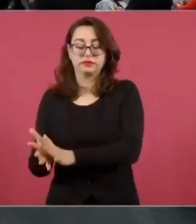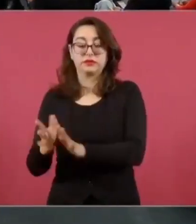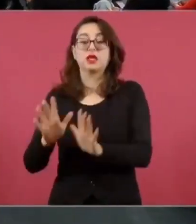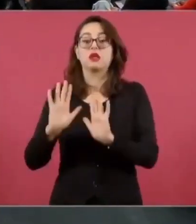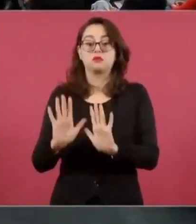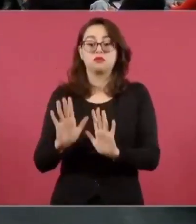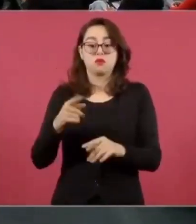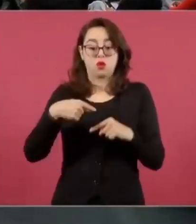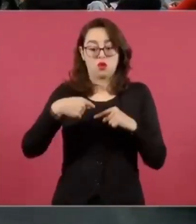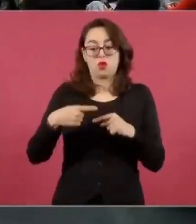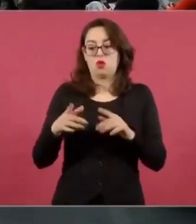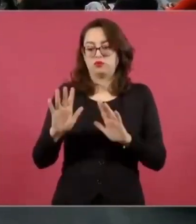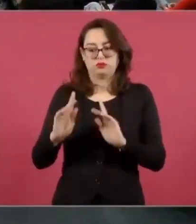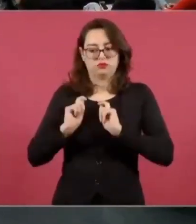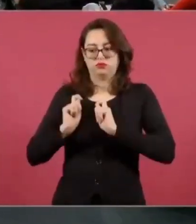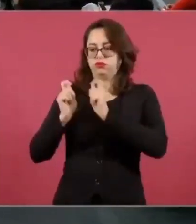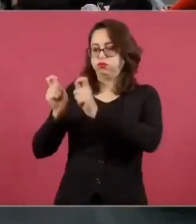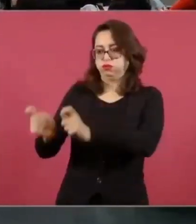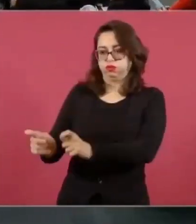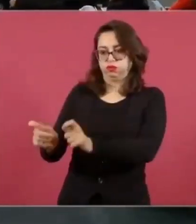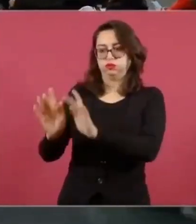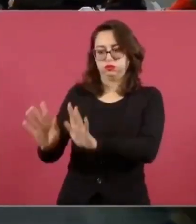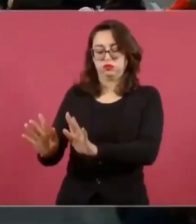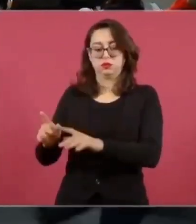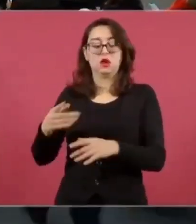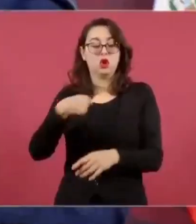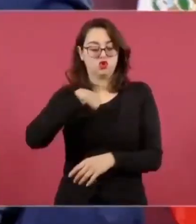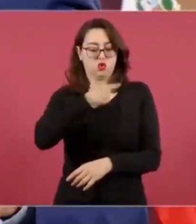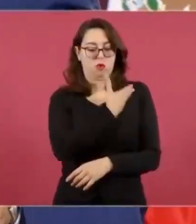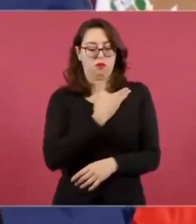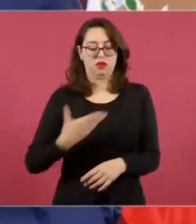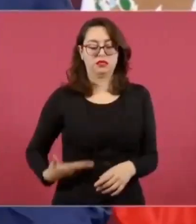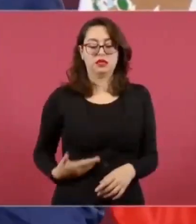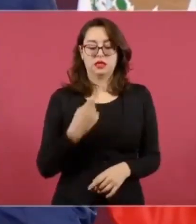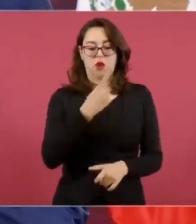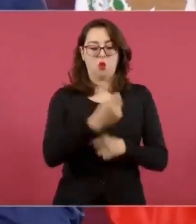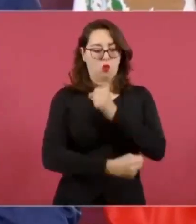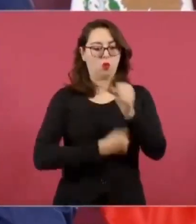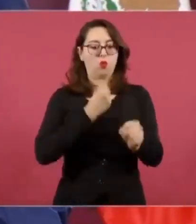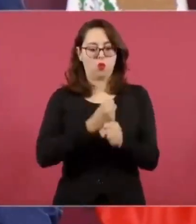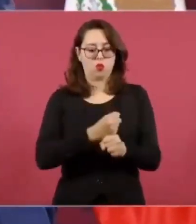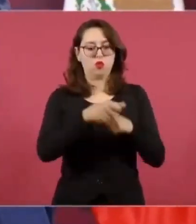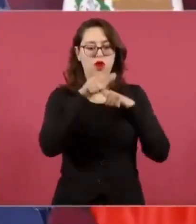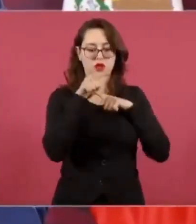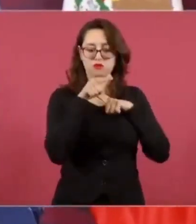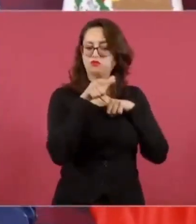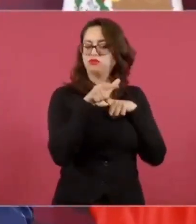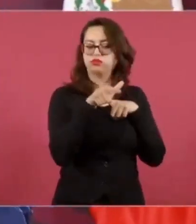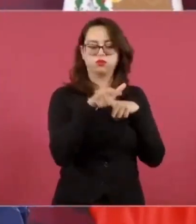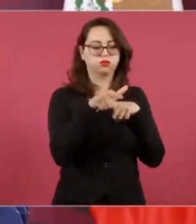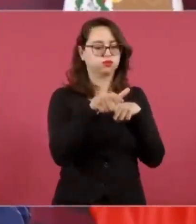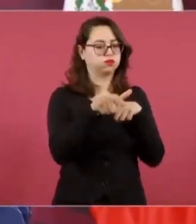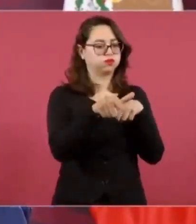un año gobernando